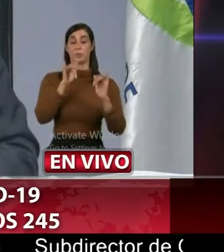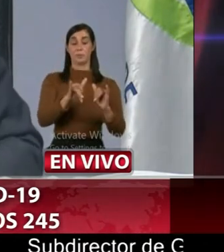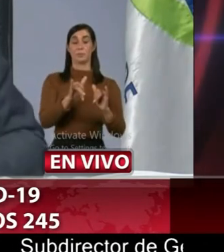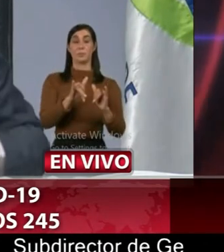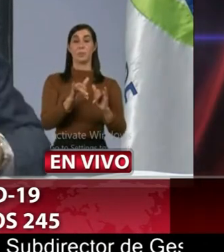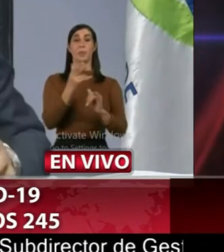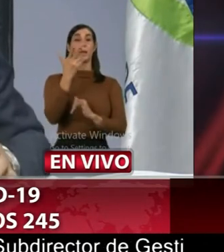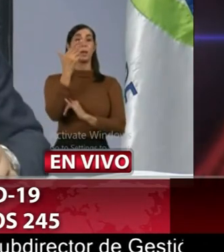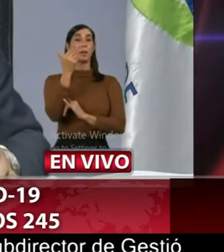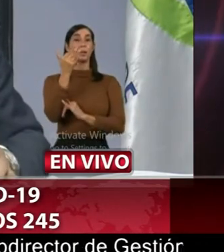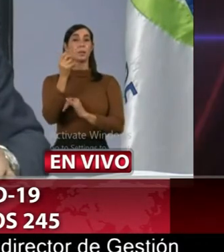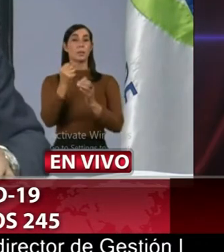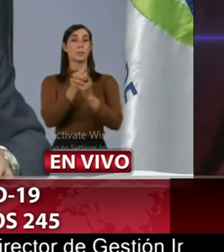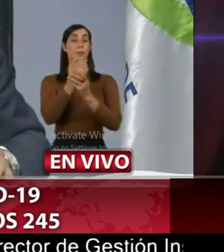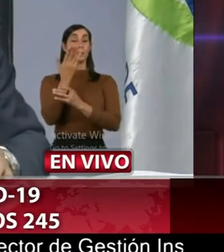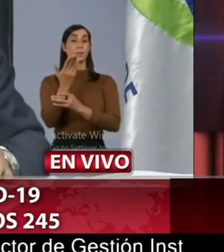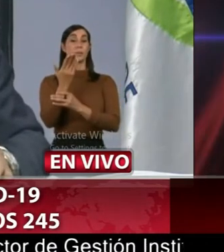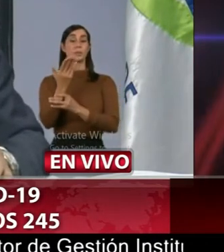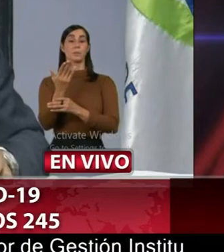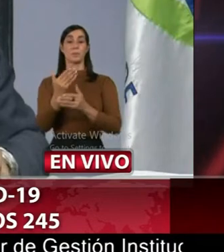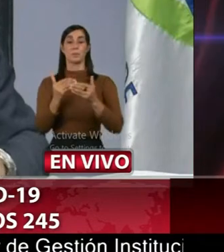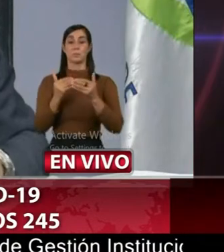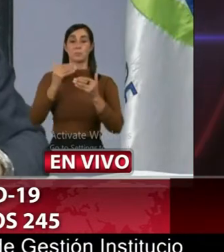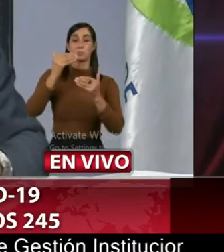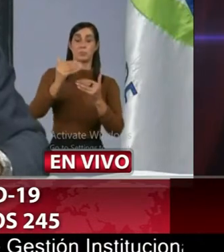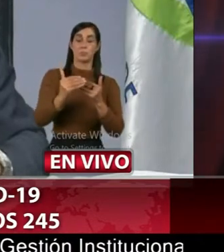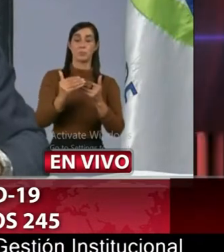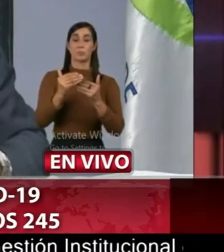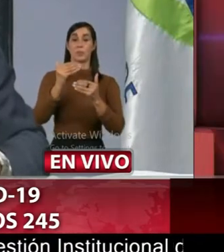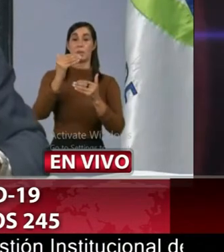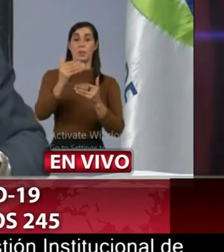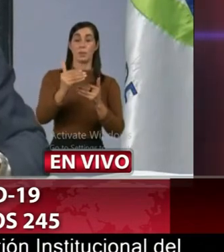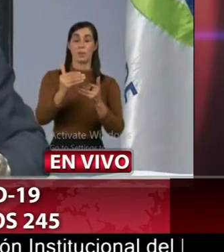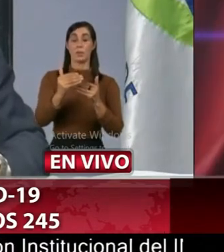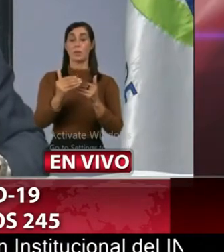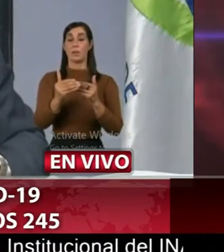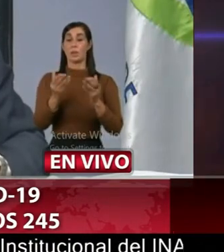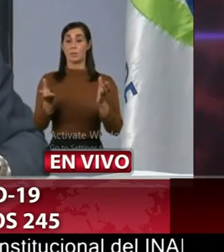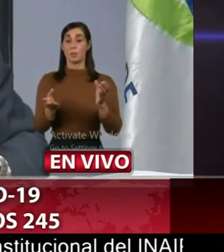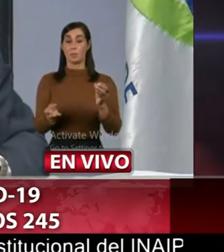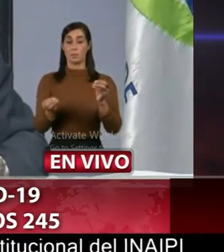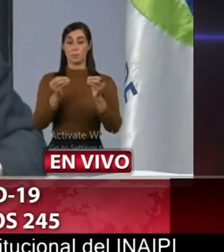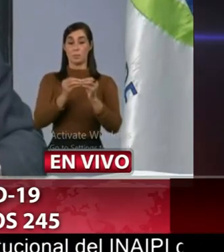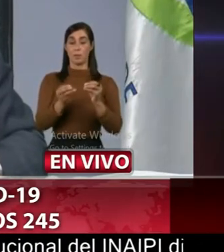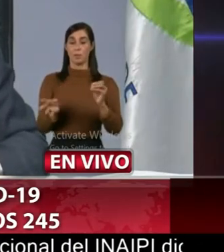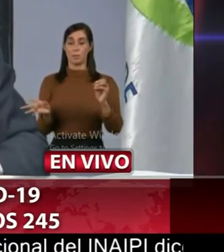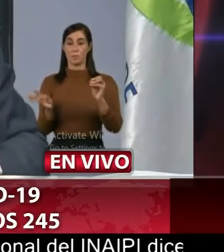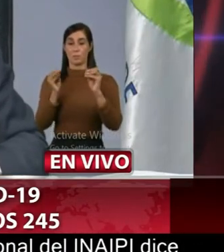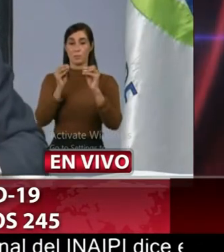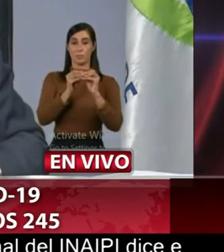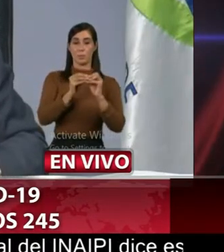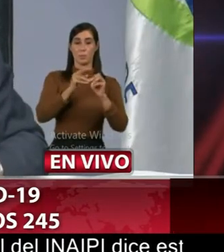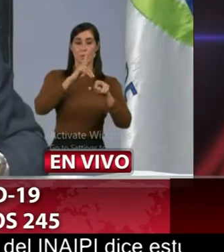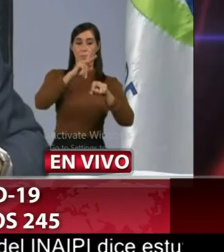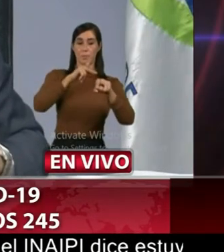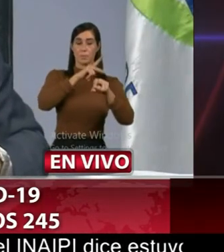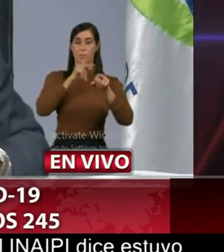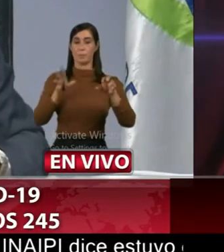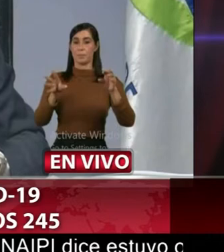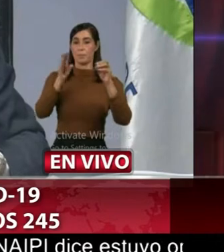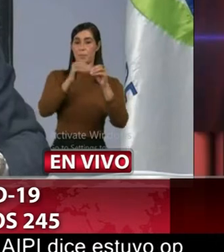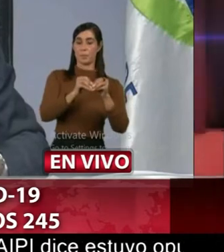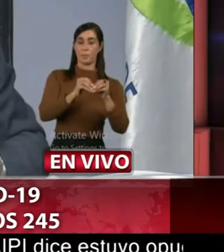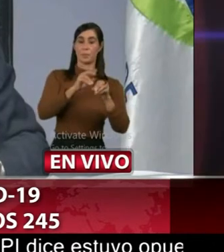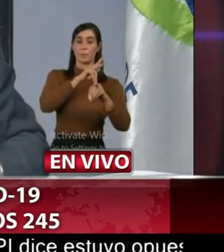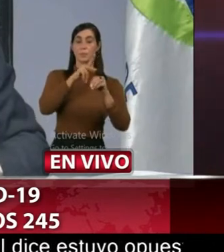luego cada día fuimos midiendo pero aumentando el número de provincias que se estaban midiendo